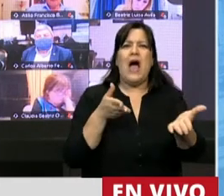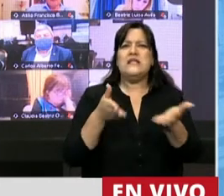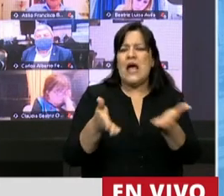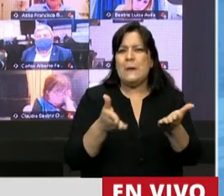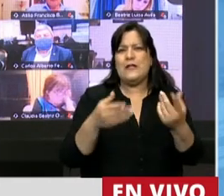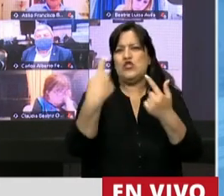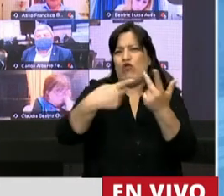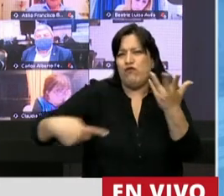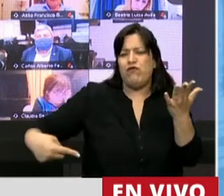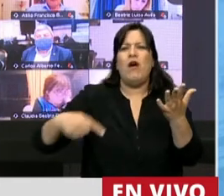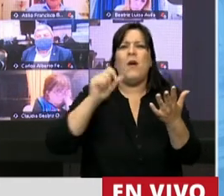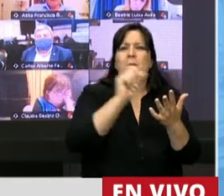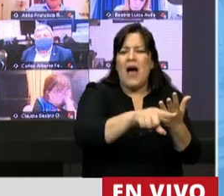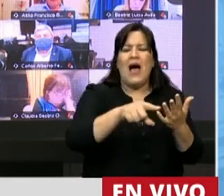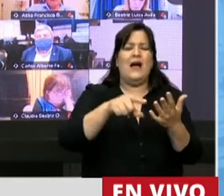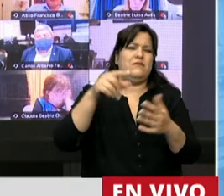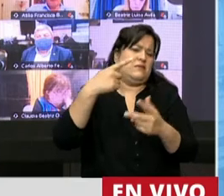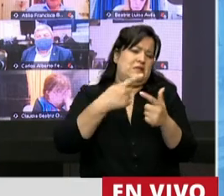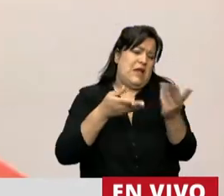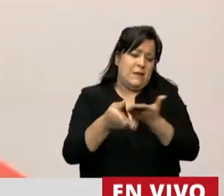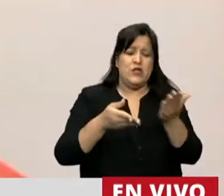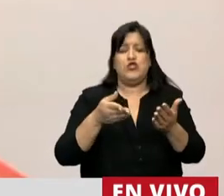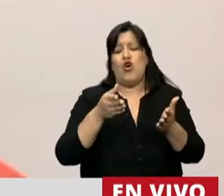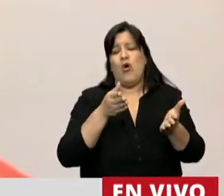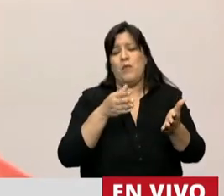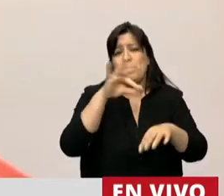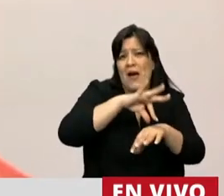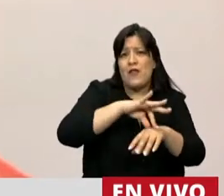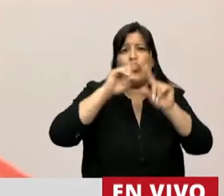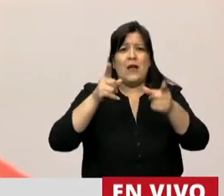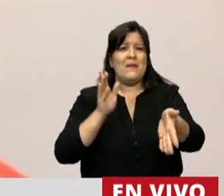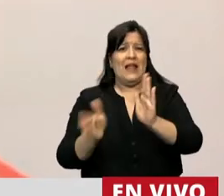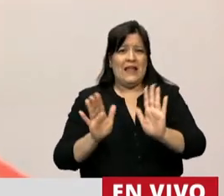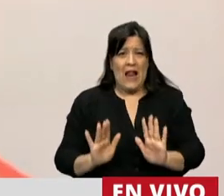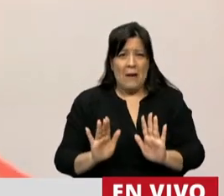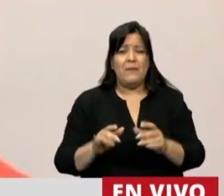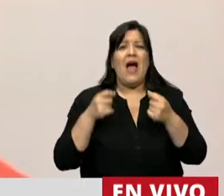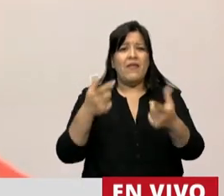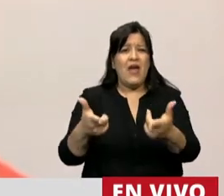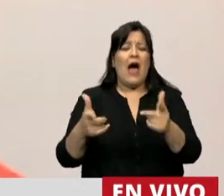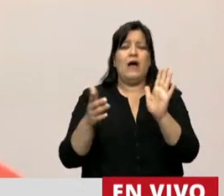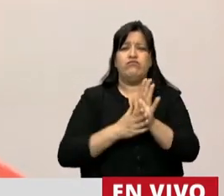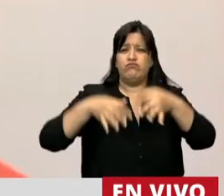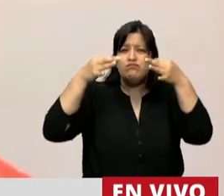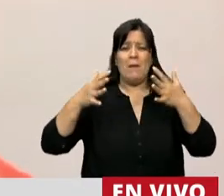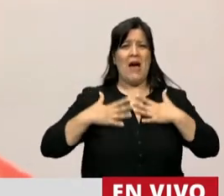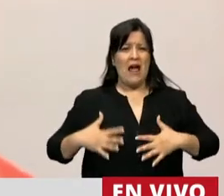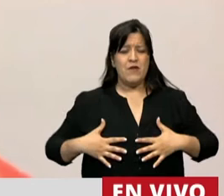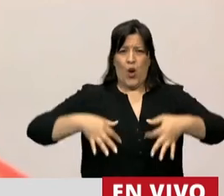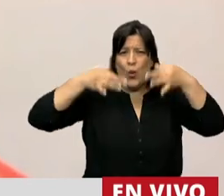para las mujeres de los servicios médicos y terapéuticos, que garanticen su integridad física,